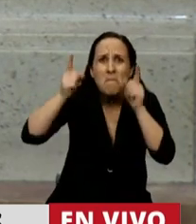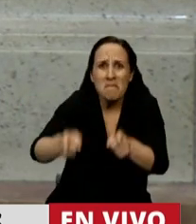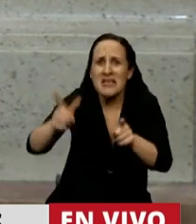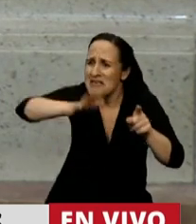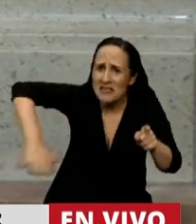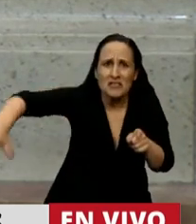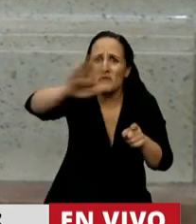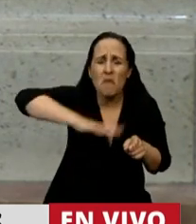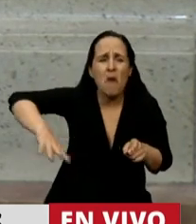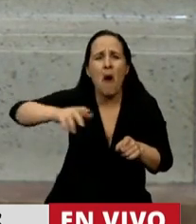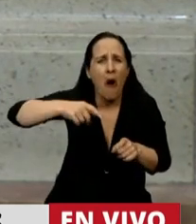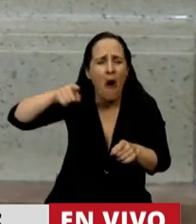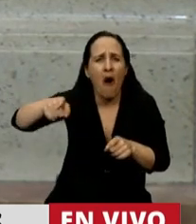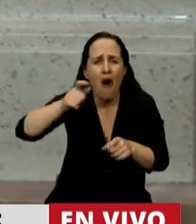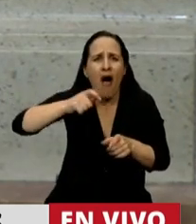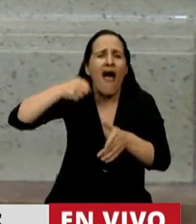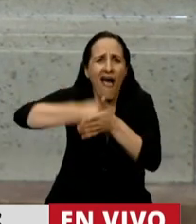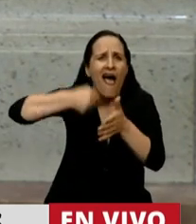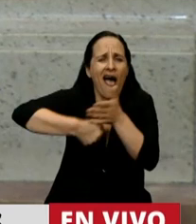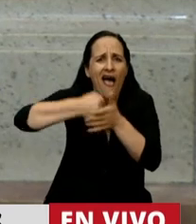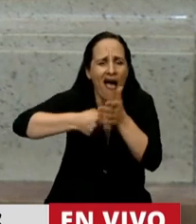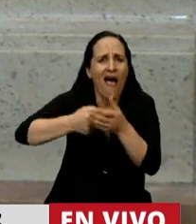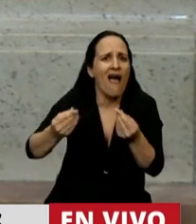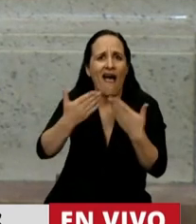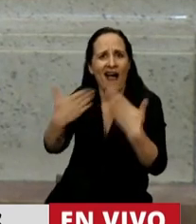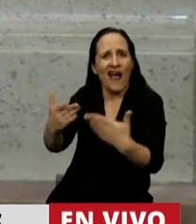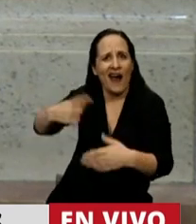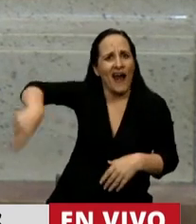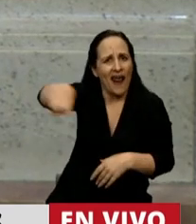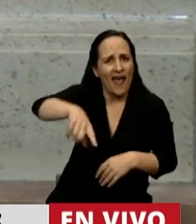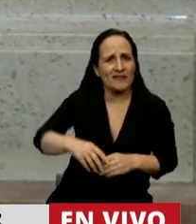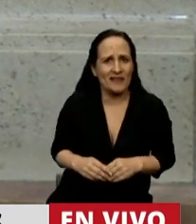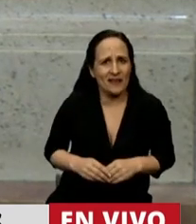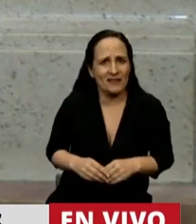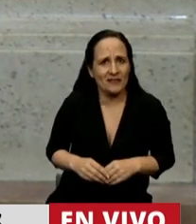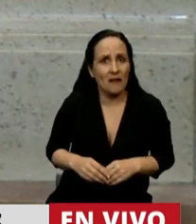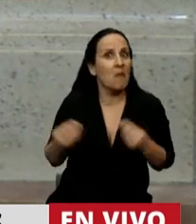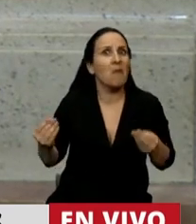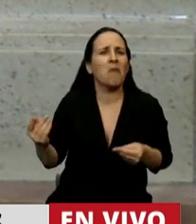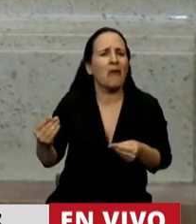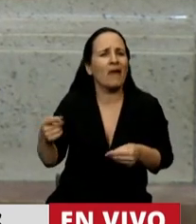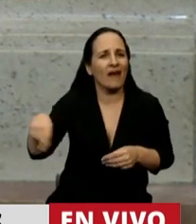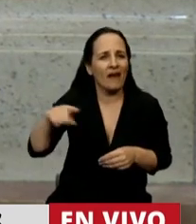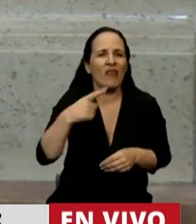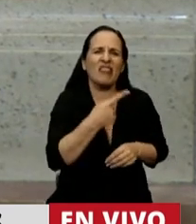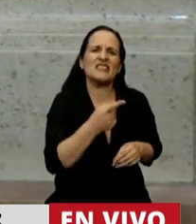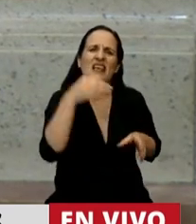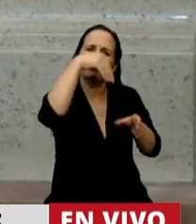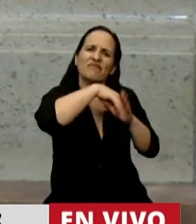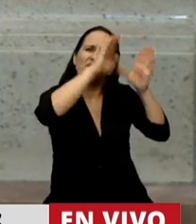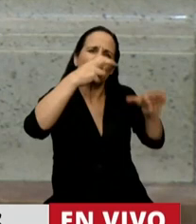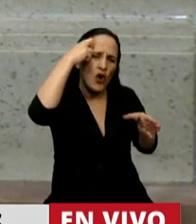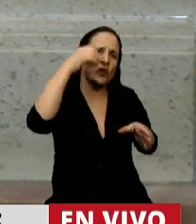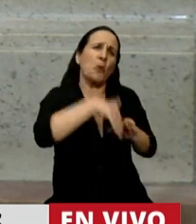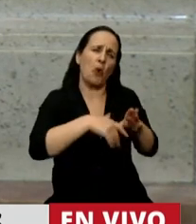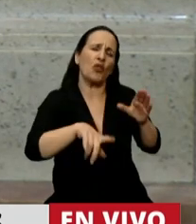le debemos todo esto, porque ellas dicen en el Congreso se votan las